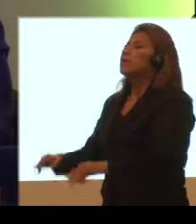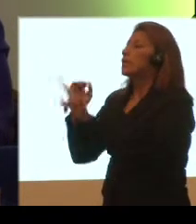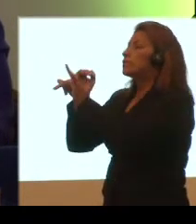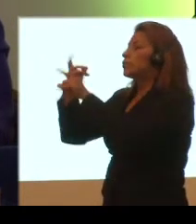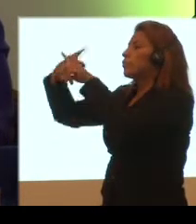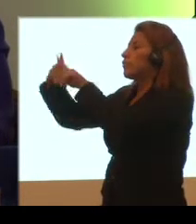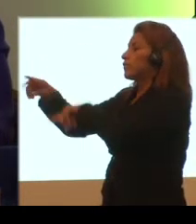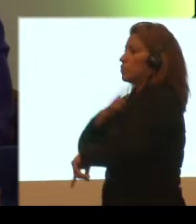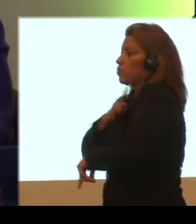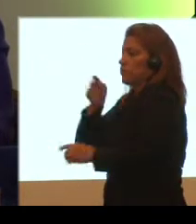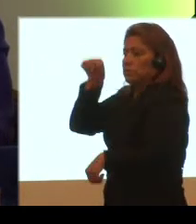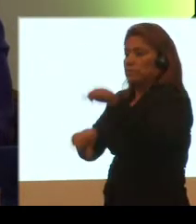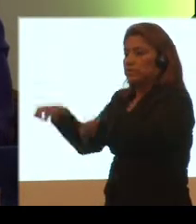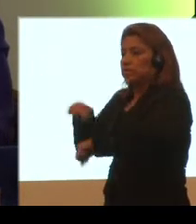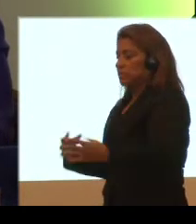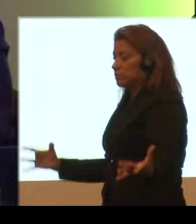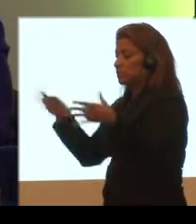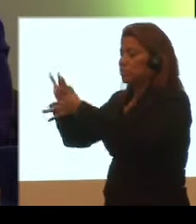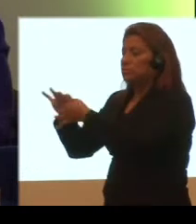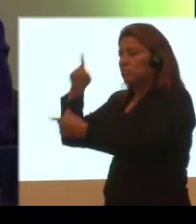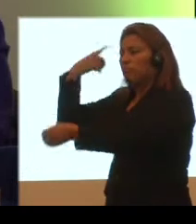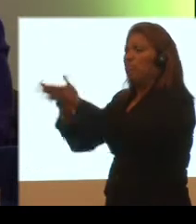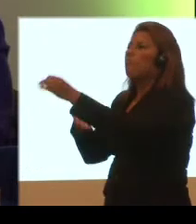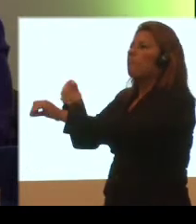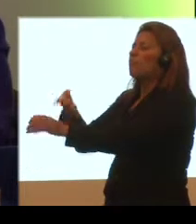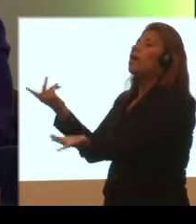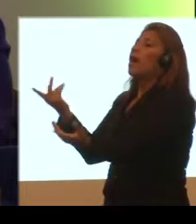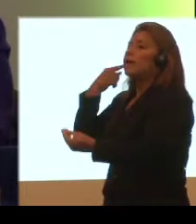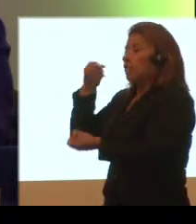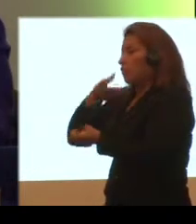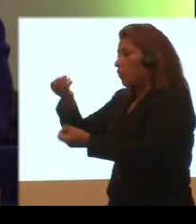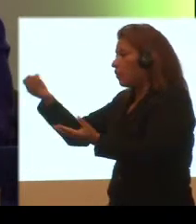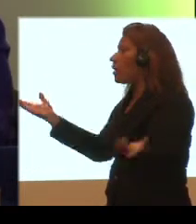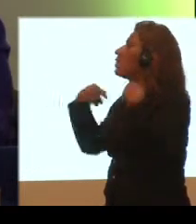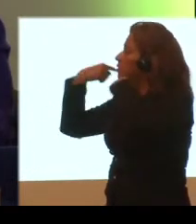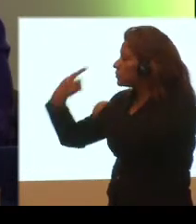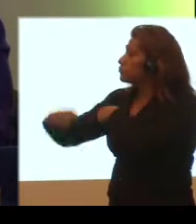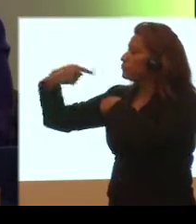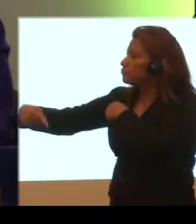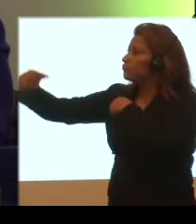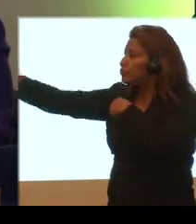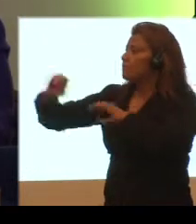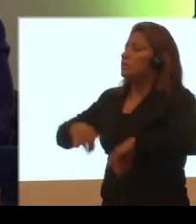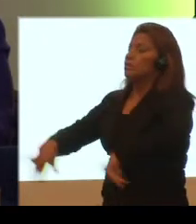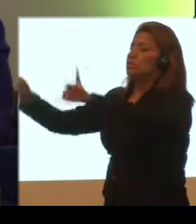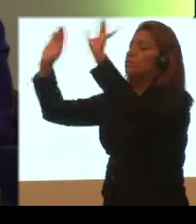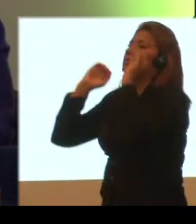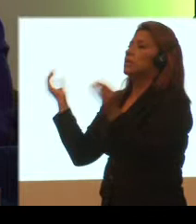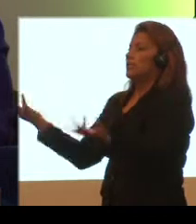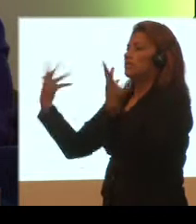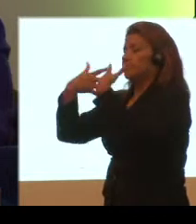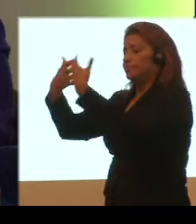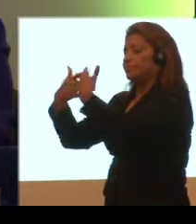institutos técnicos científicos con la finalidad de que proporcionen información permanente y oportuna y promover su integración.